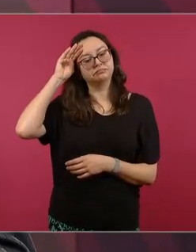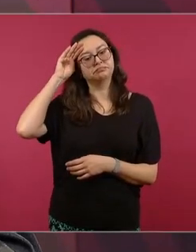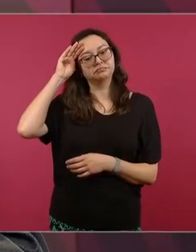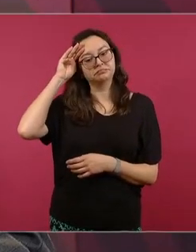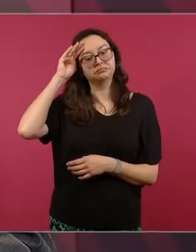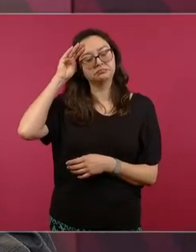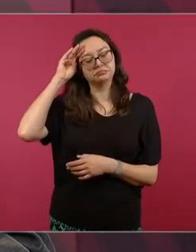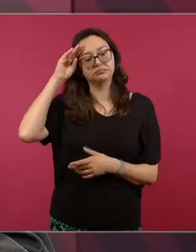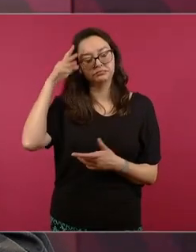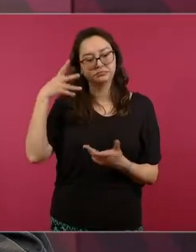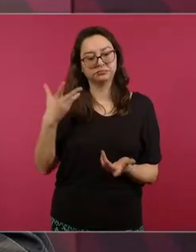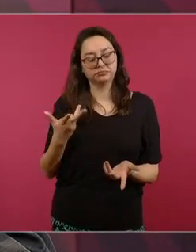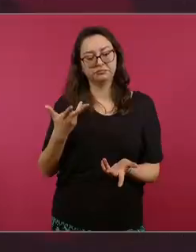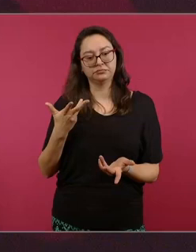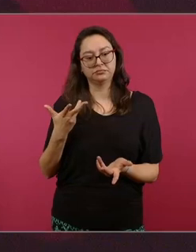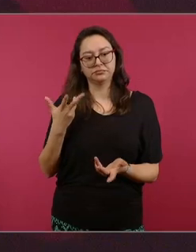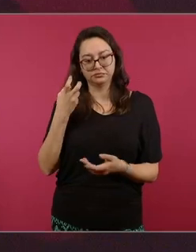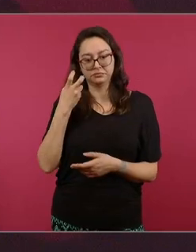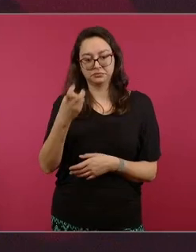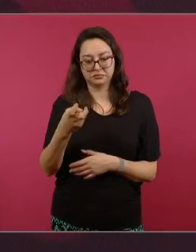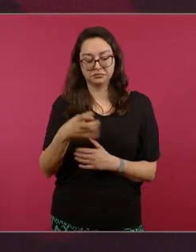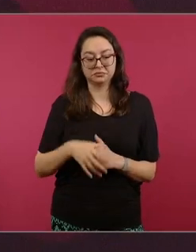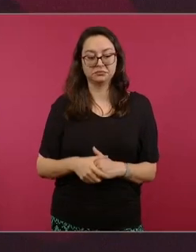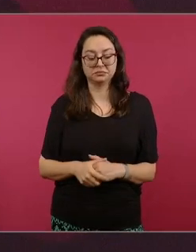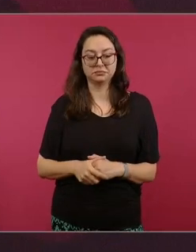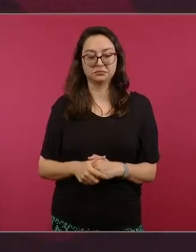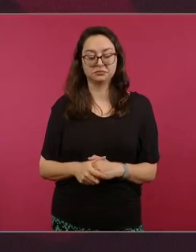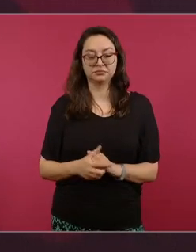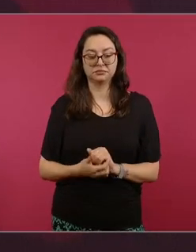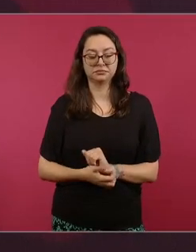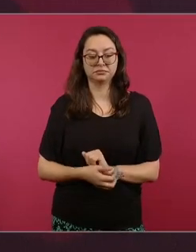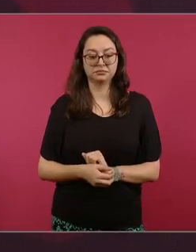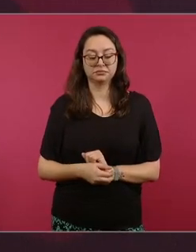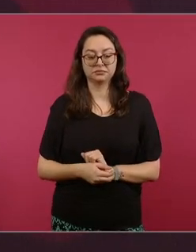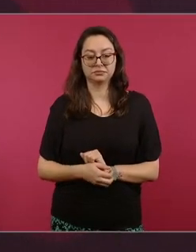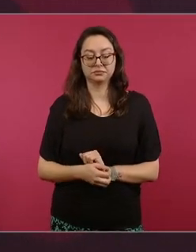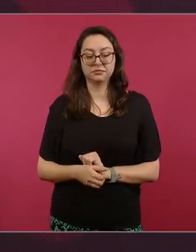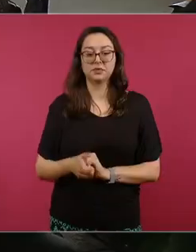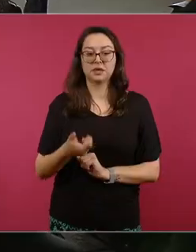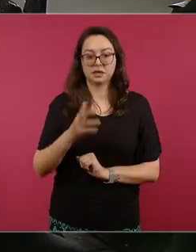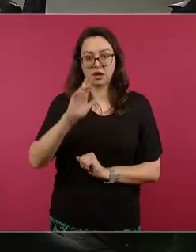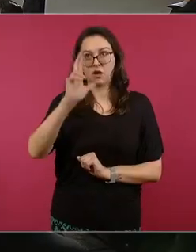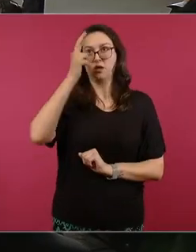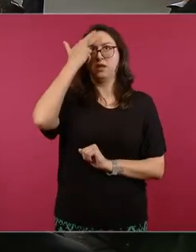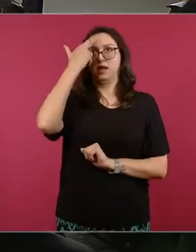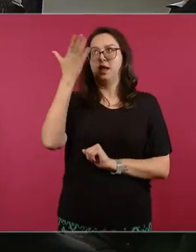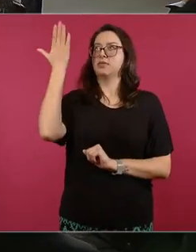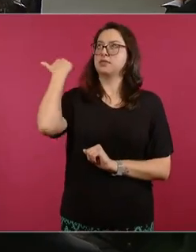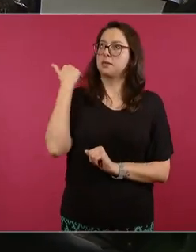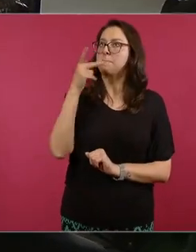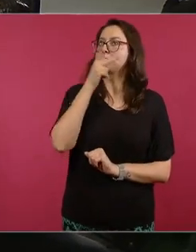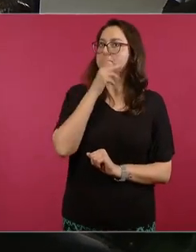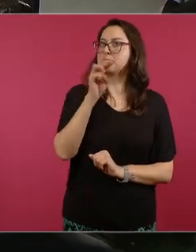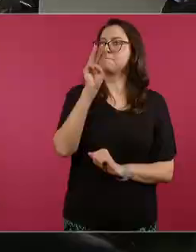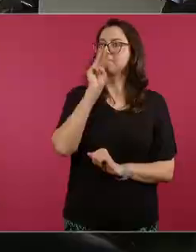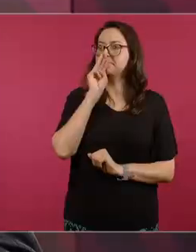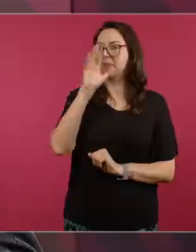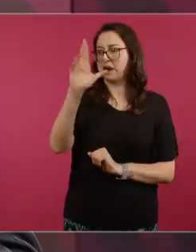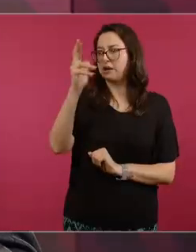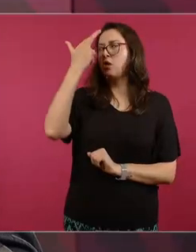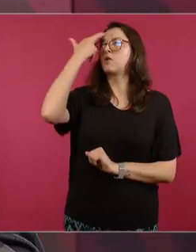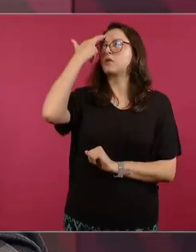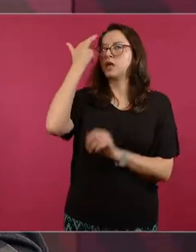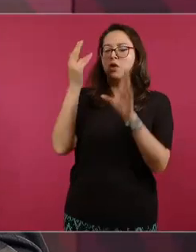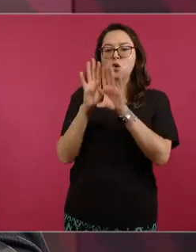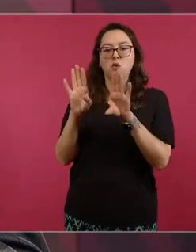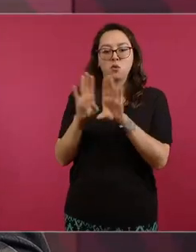pensar bastante en eso hacerle caso a nuestros papás acordarnos de eso